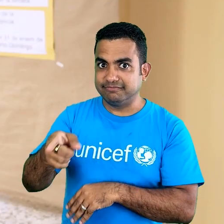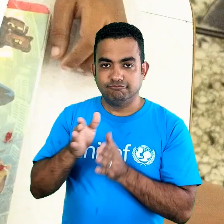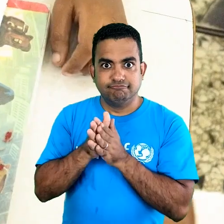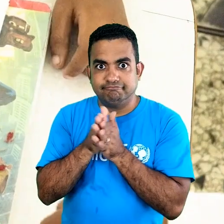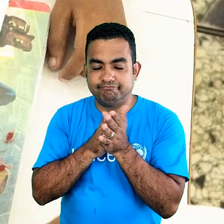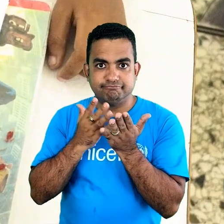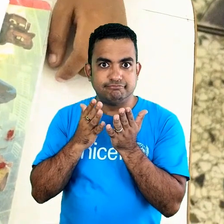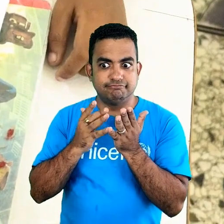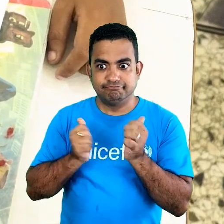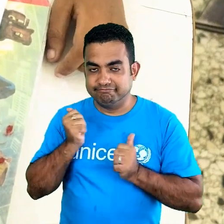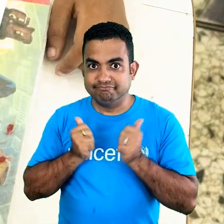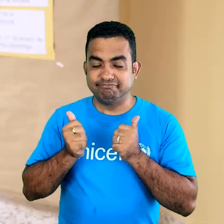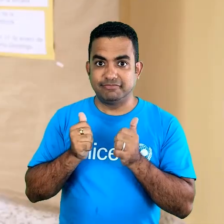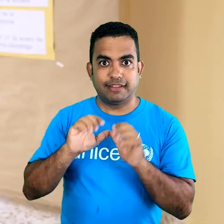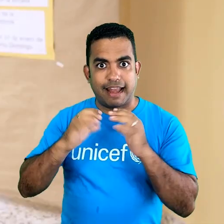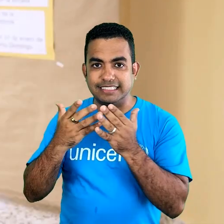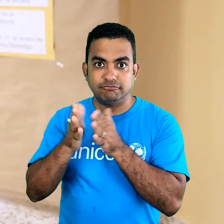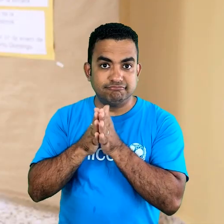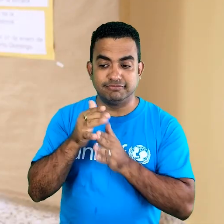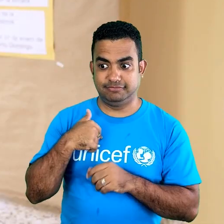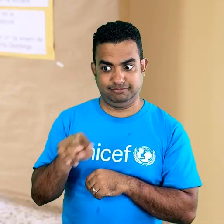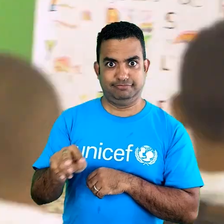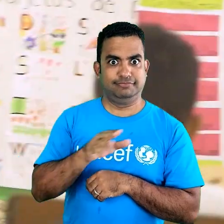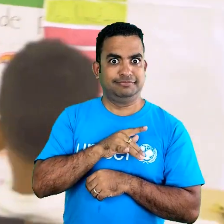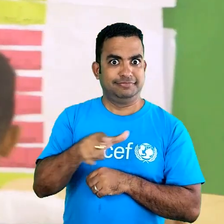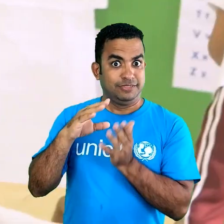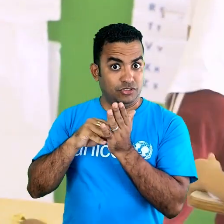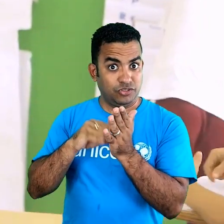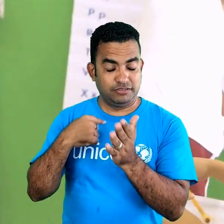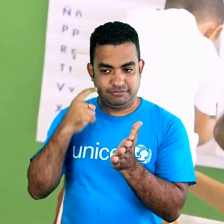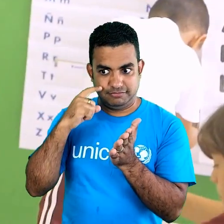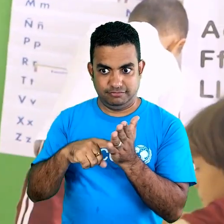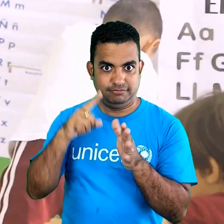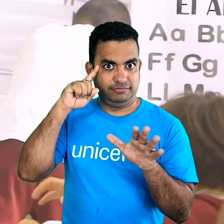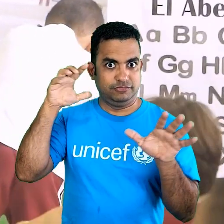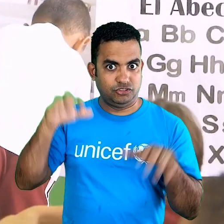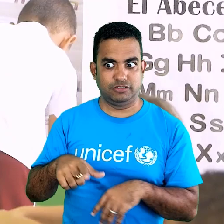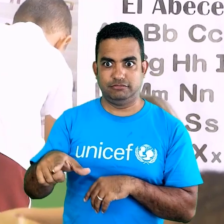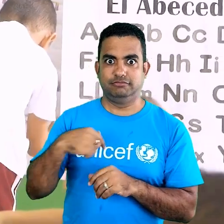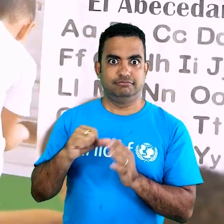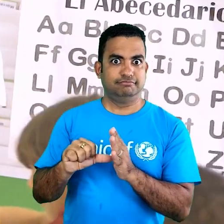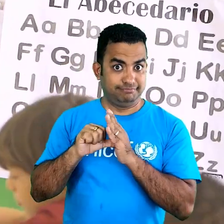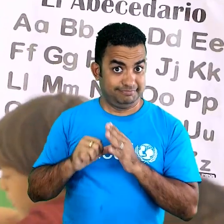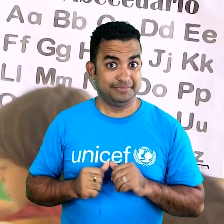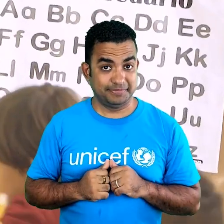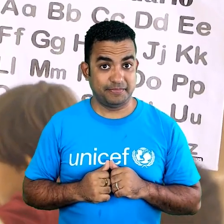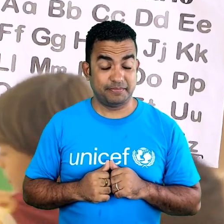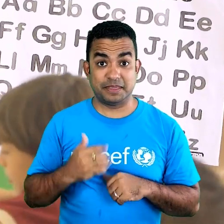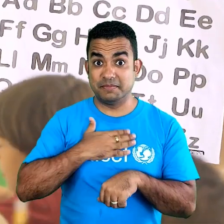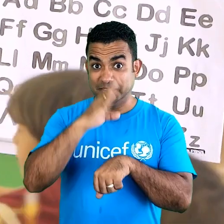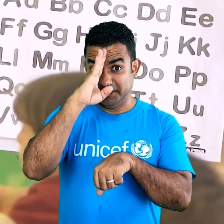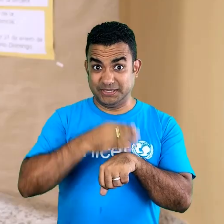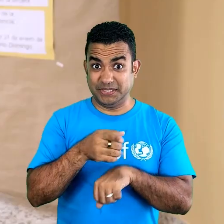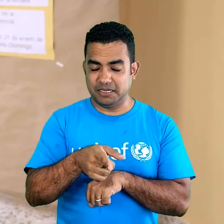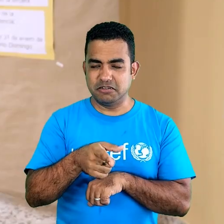escrituras, está muy motivada en las clases. Tiene un aprendizaje que yo me he quedado muy asombrada. Mi